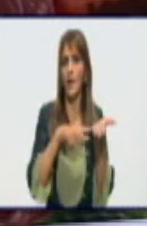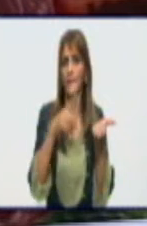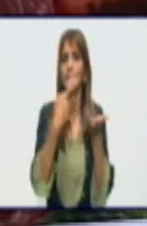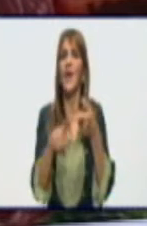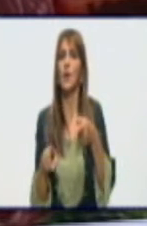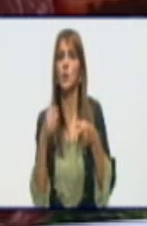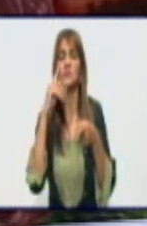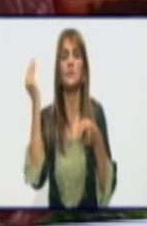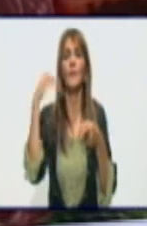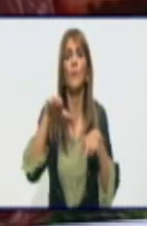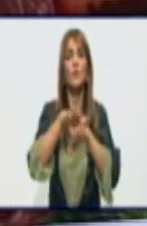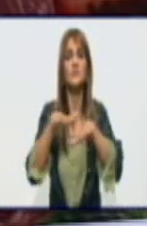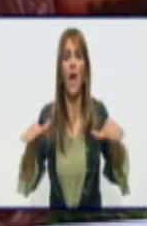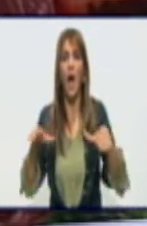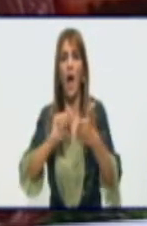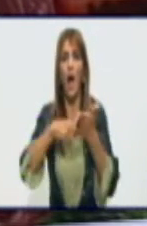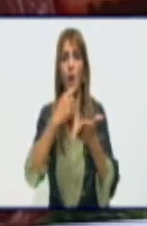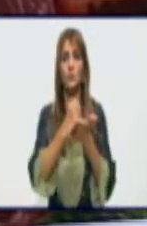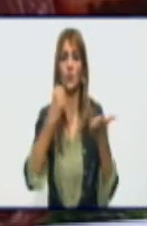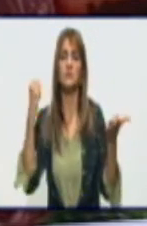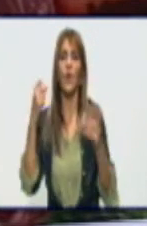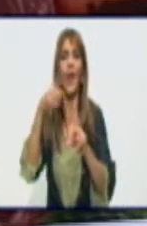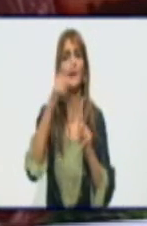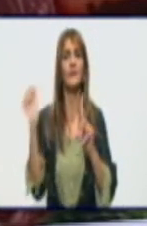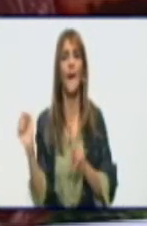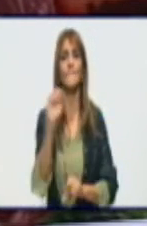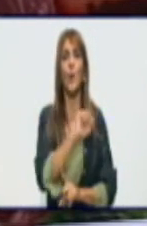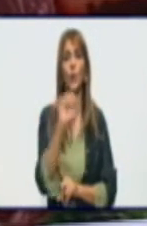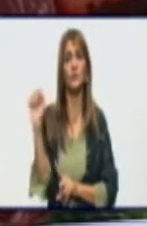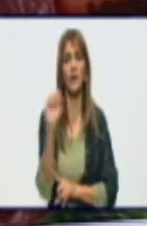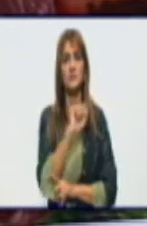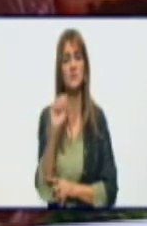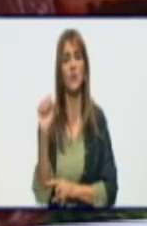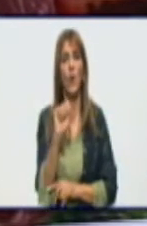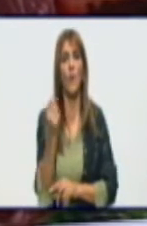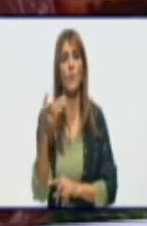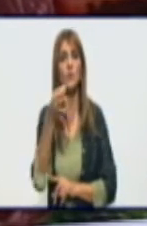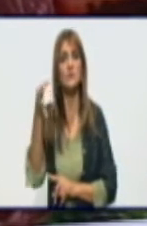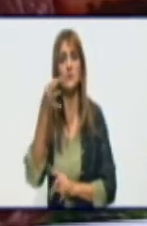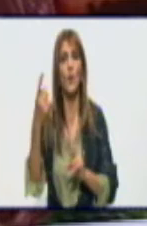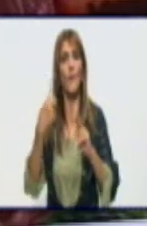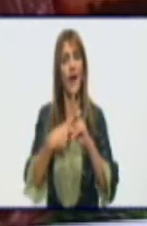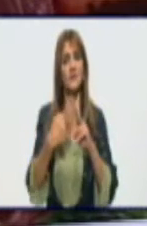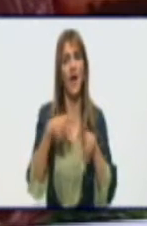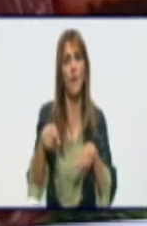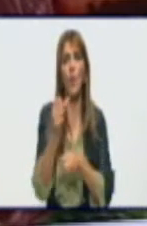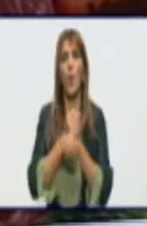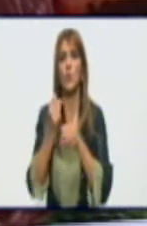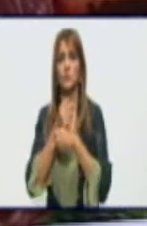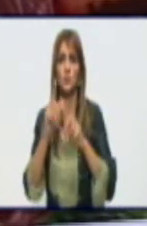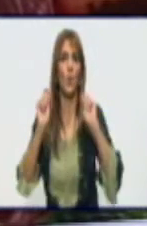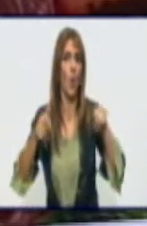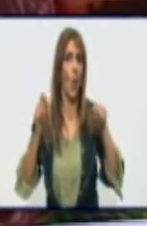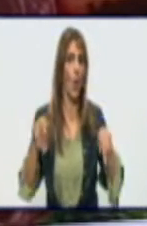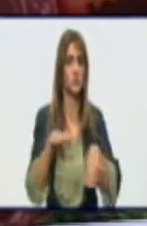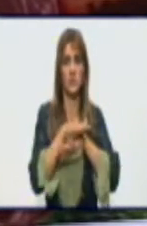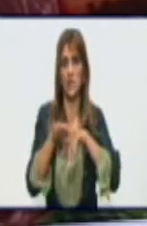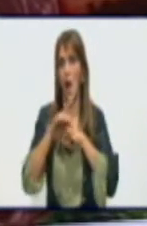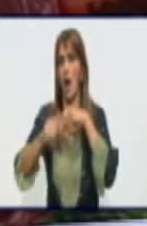la transportación en Bayamo, el uso de coches, cativanas y bicitaxis.